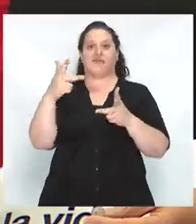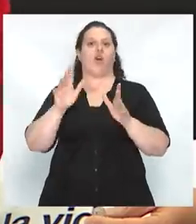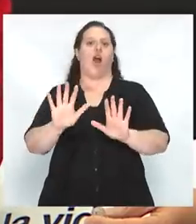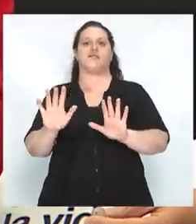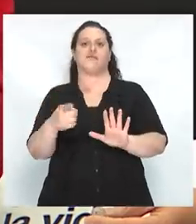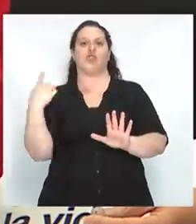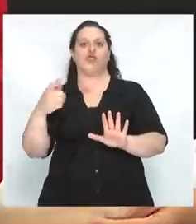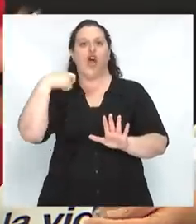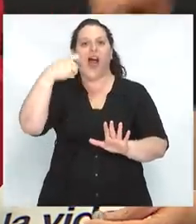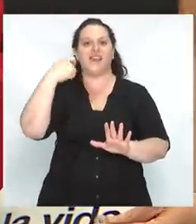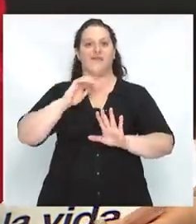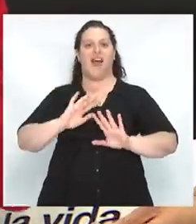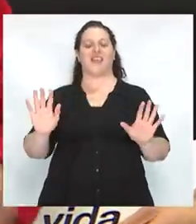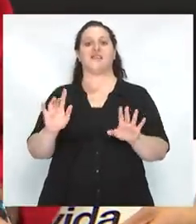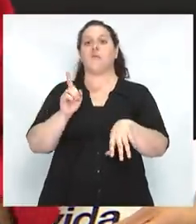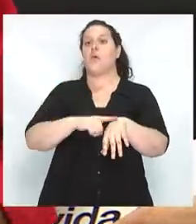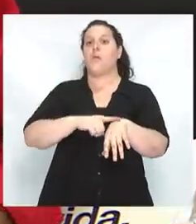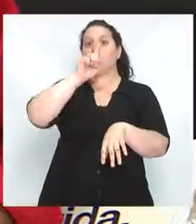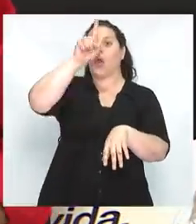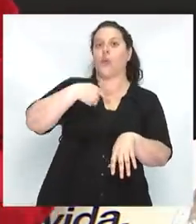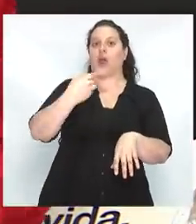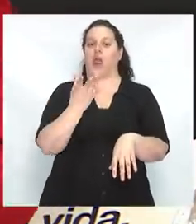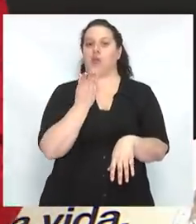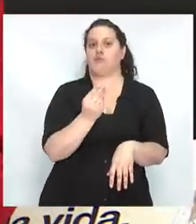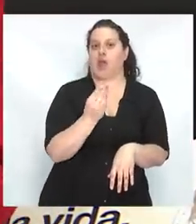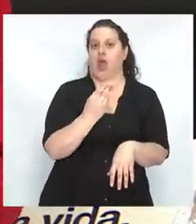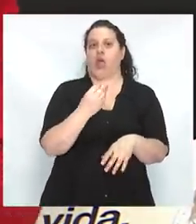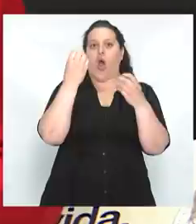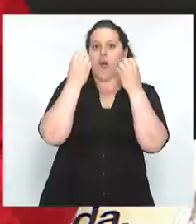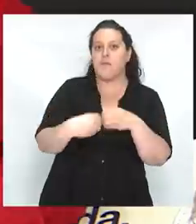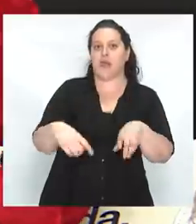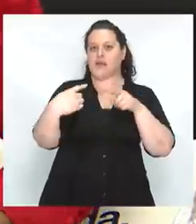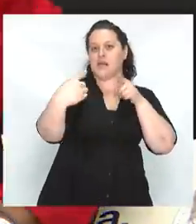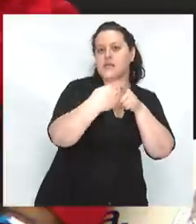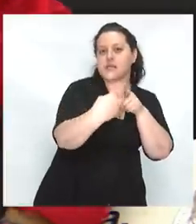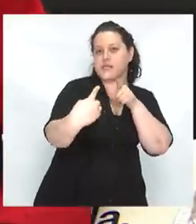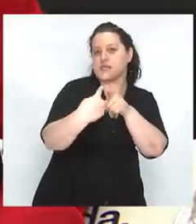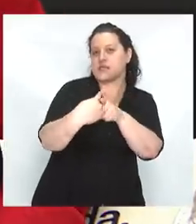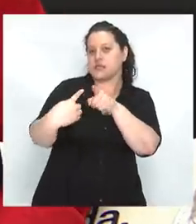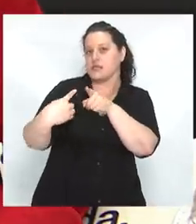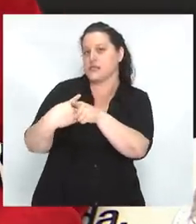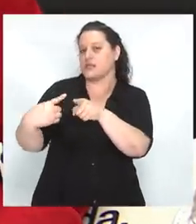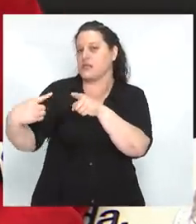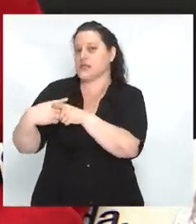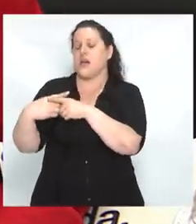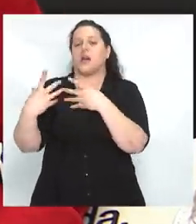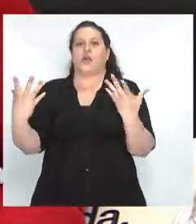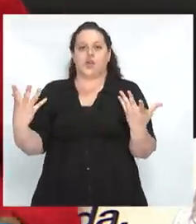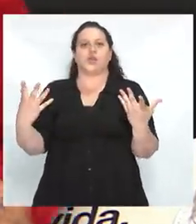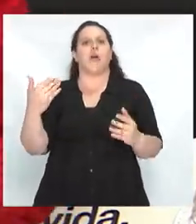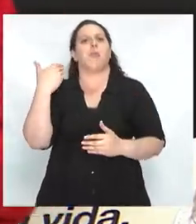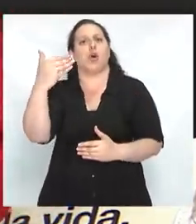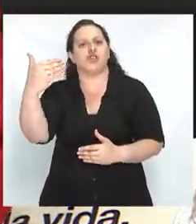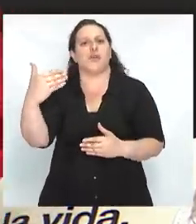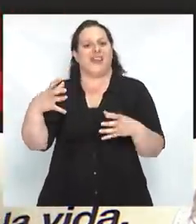miedo nos han puesto a pelear a todos contra todos, nos han quebrado la posibilidad de estar en